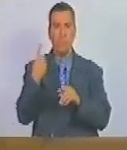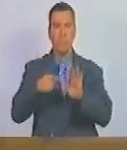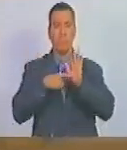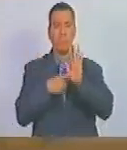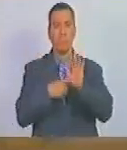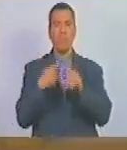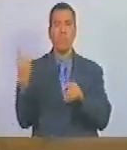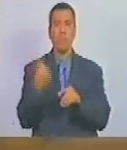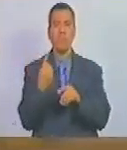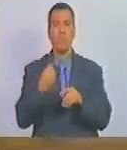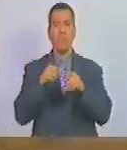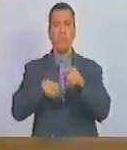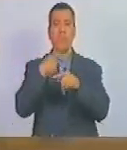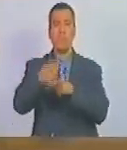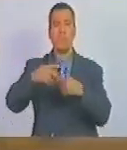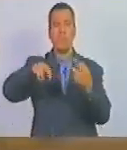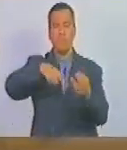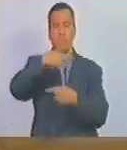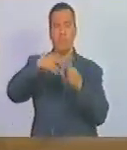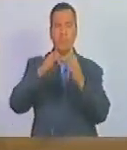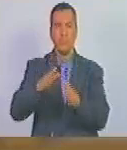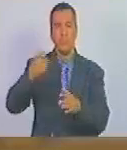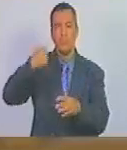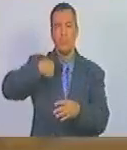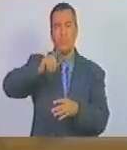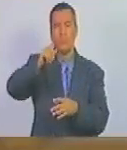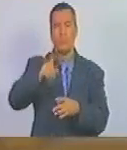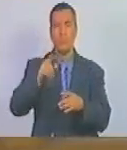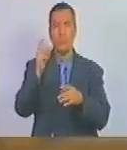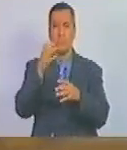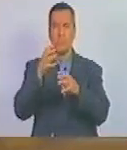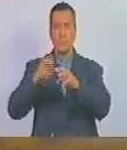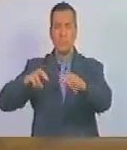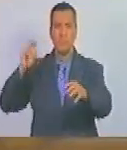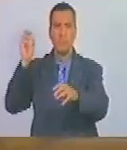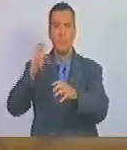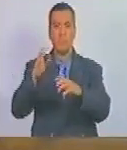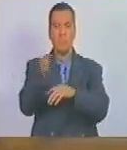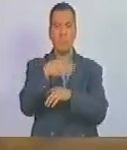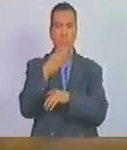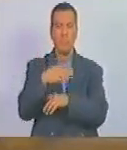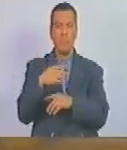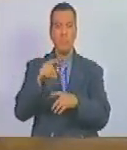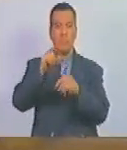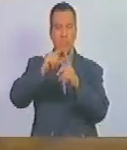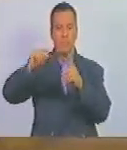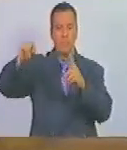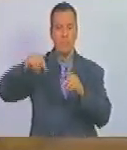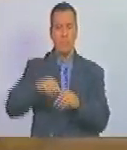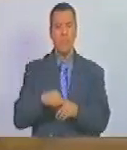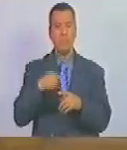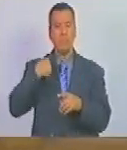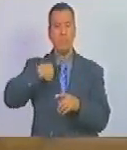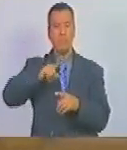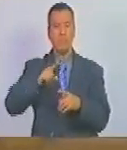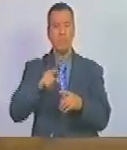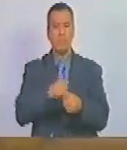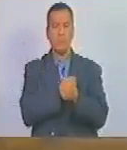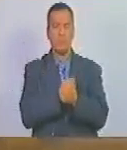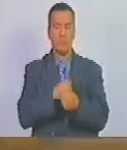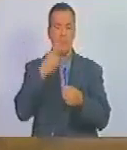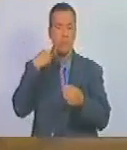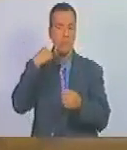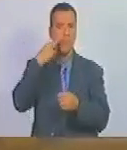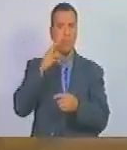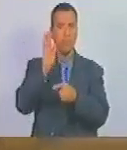traerá un próximo rebelde tendrá una piedra en una mano y una bandera de palestina en la otra soy una mujer árabe de color